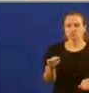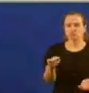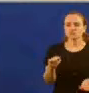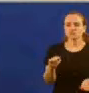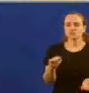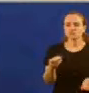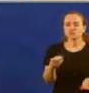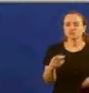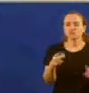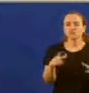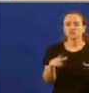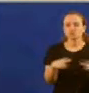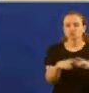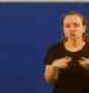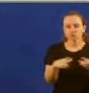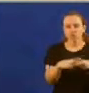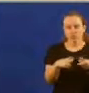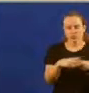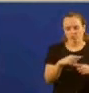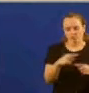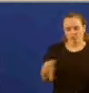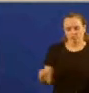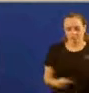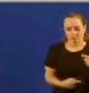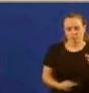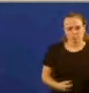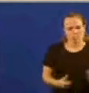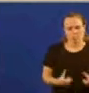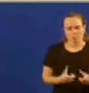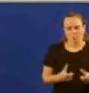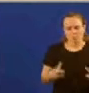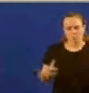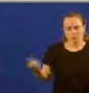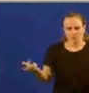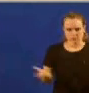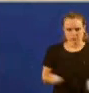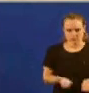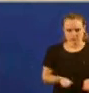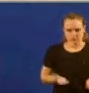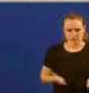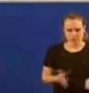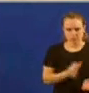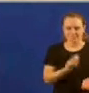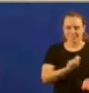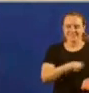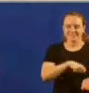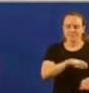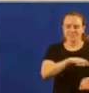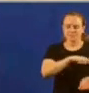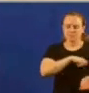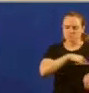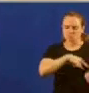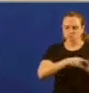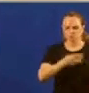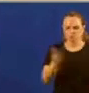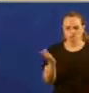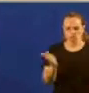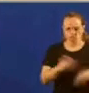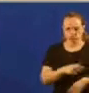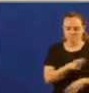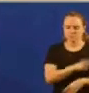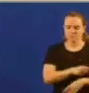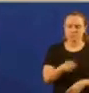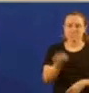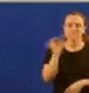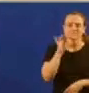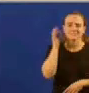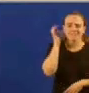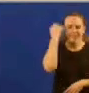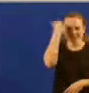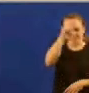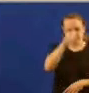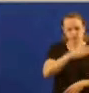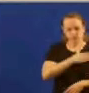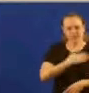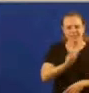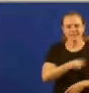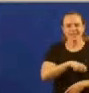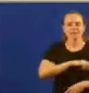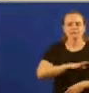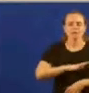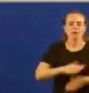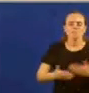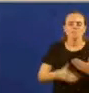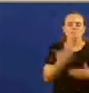Tamén carece dun proxecto para España. Aos galegos e as galegas interésalle unha España moderna,